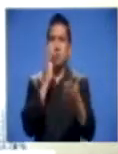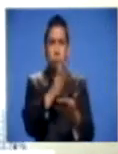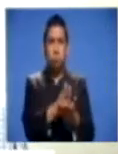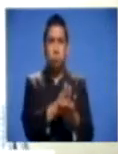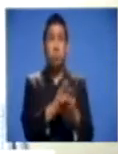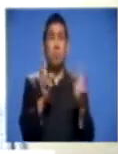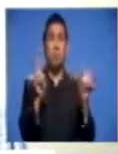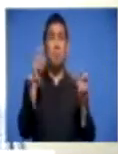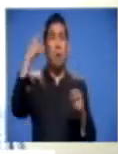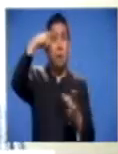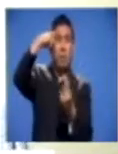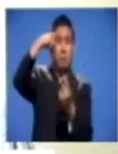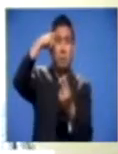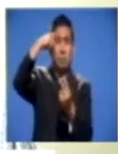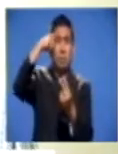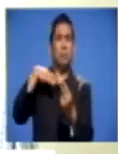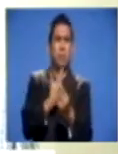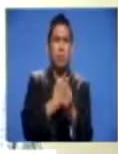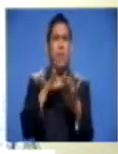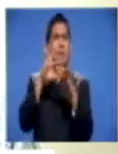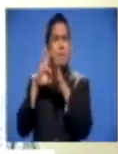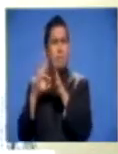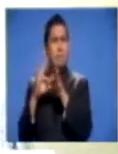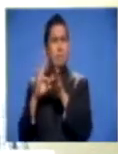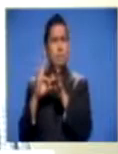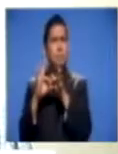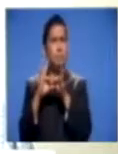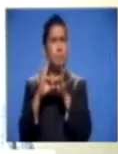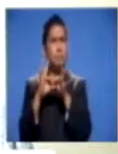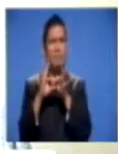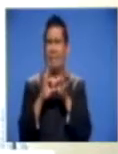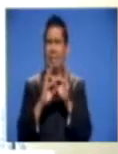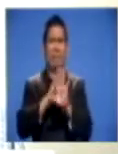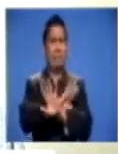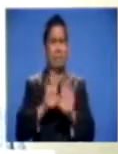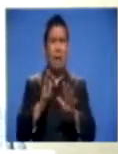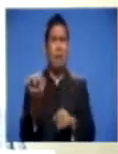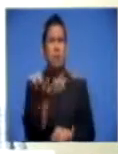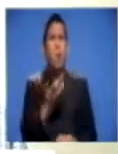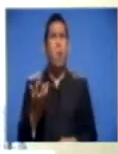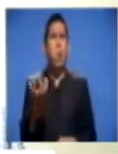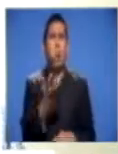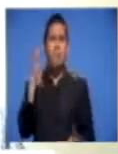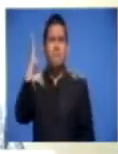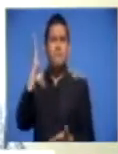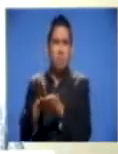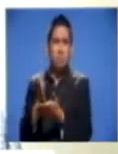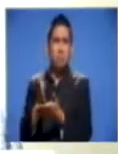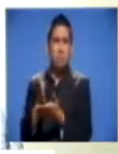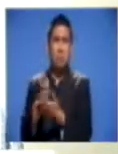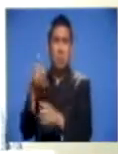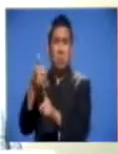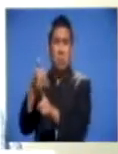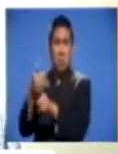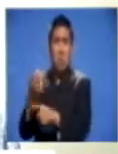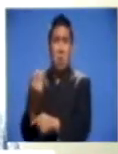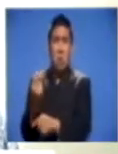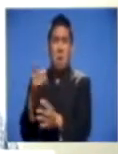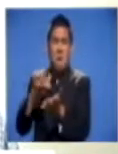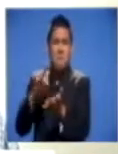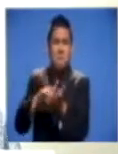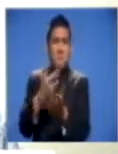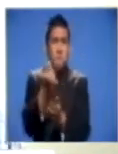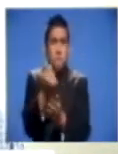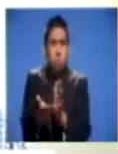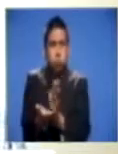extorsión tiene que ver con quitarle a los delincuentes esa economía malavida que